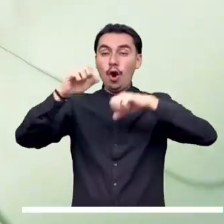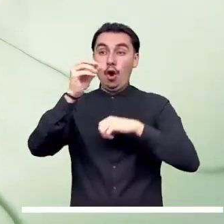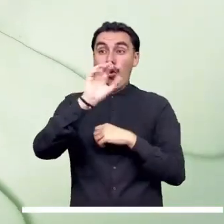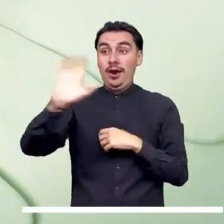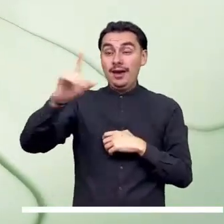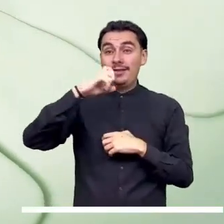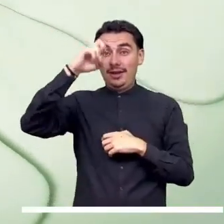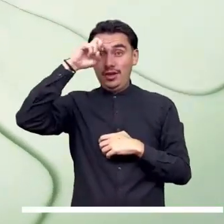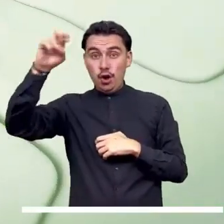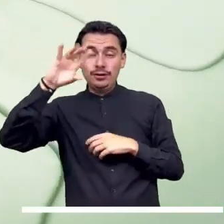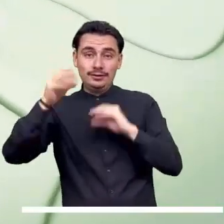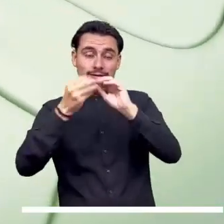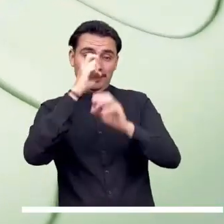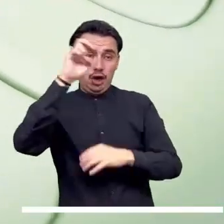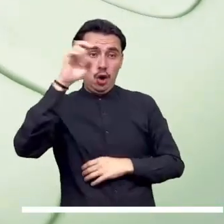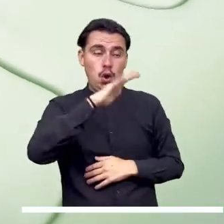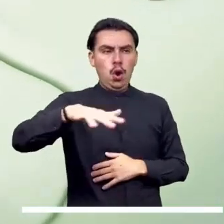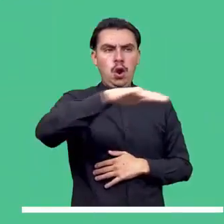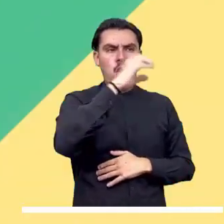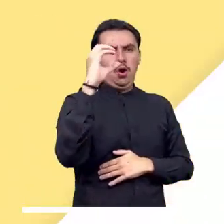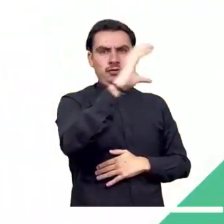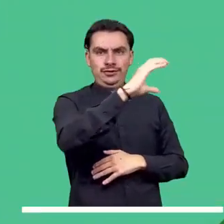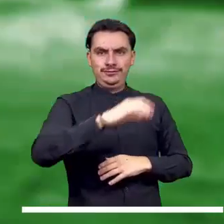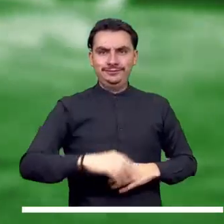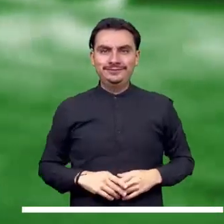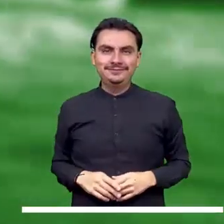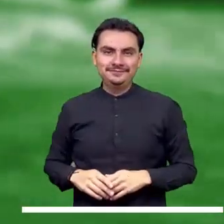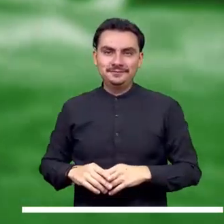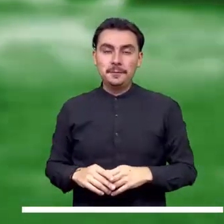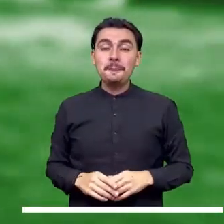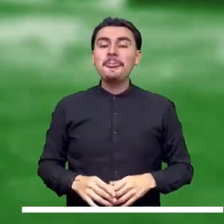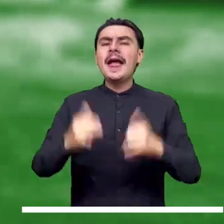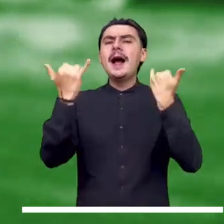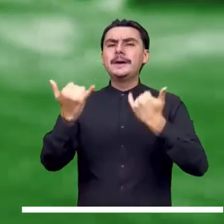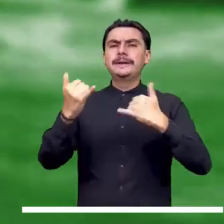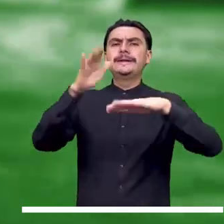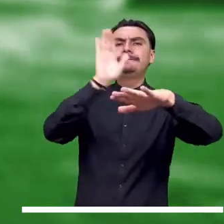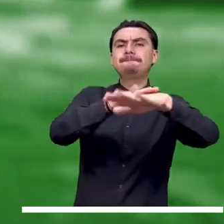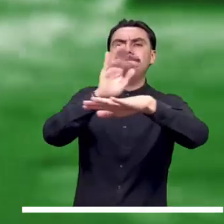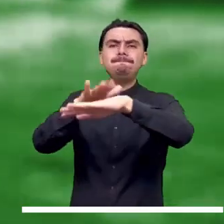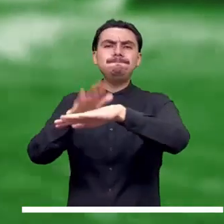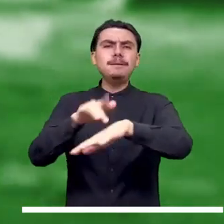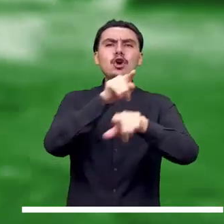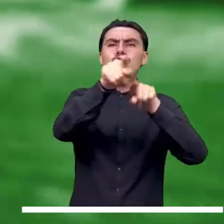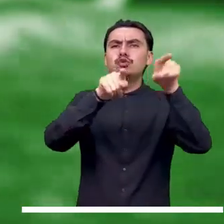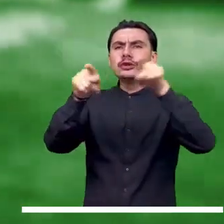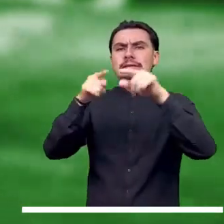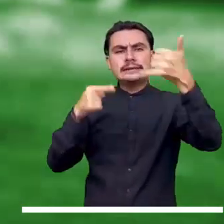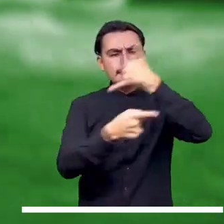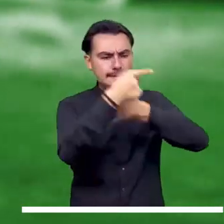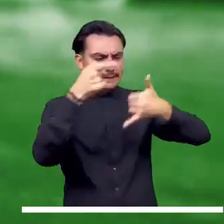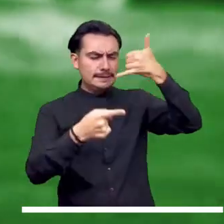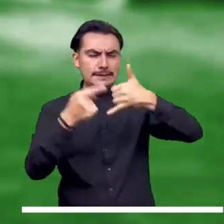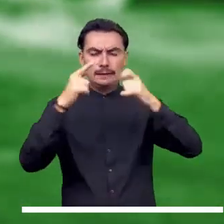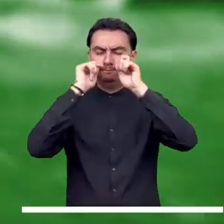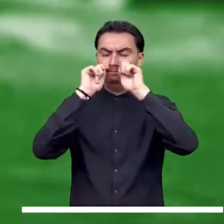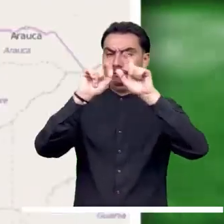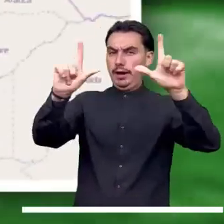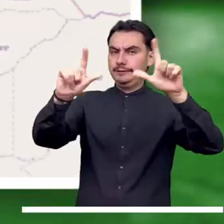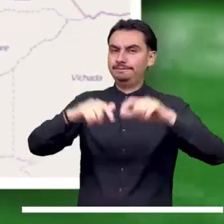ocasionales en amplios sectores de la ciudad. A continuación, les presentamos las alertas más relevantes de la tarde.